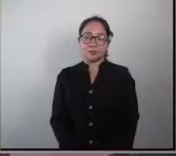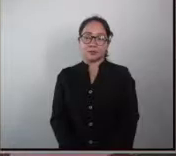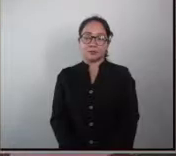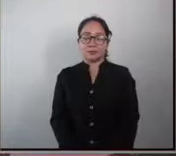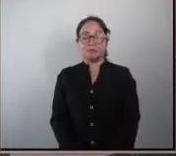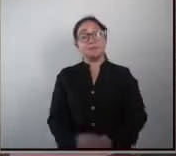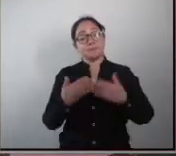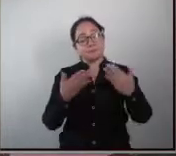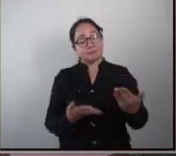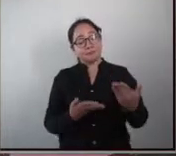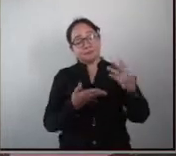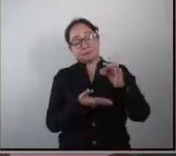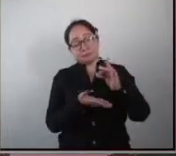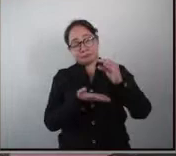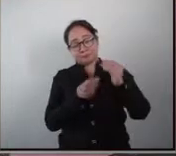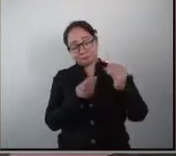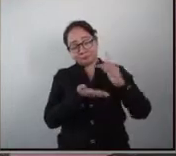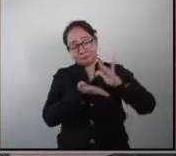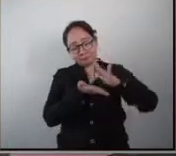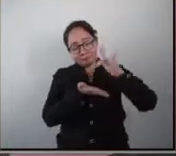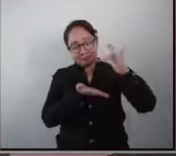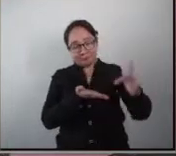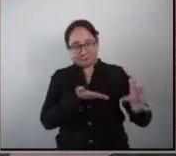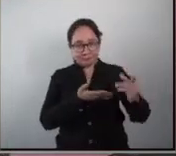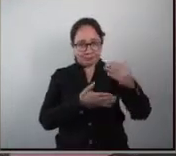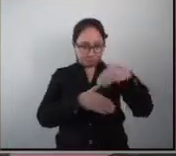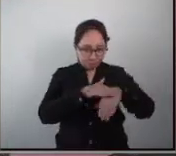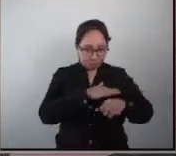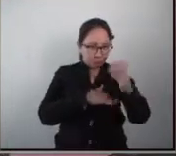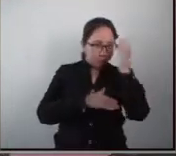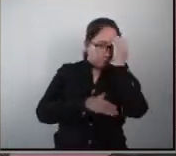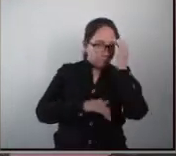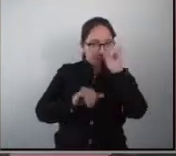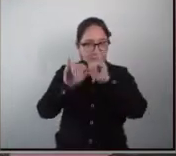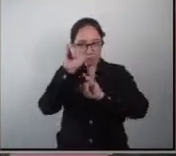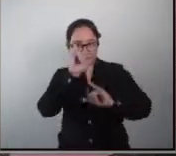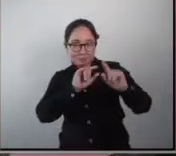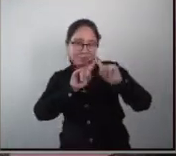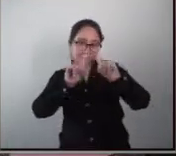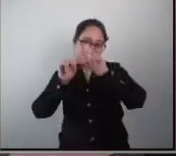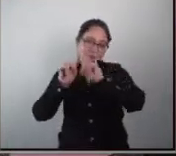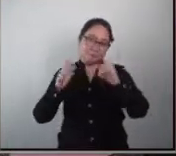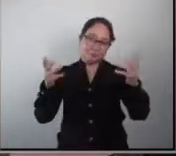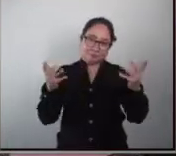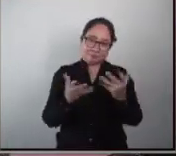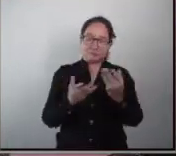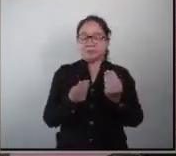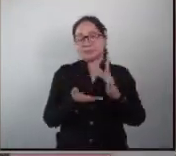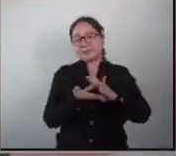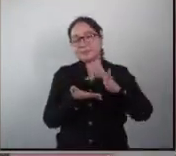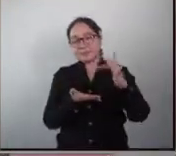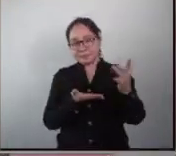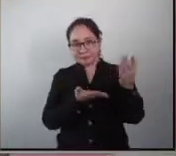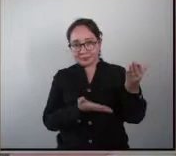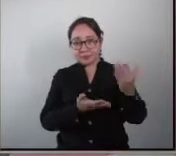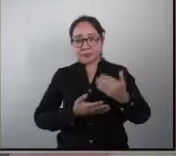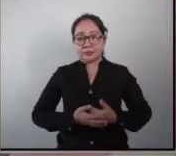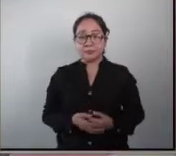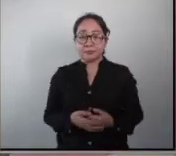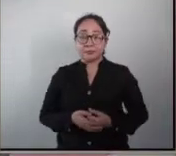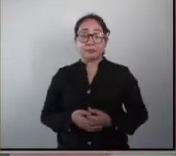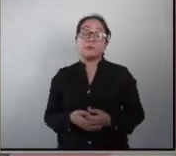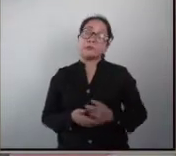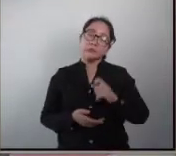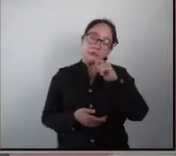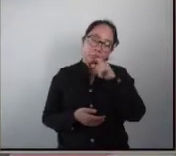doctor pues le quiero agradecer que nos haya permitido conocer su laboratorio todo lo que están haciendo pues muchas gracias y le